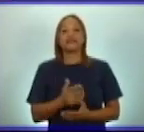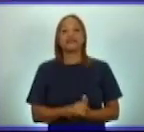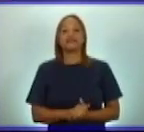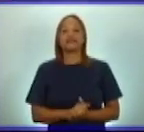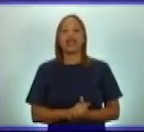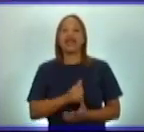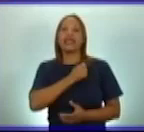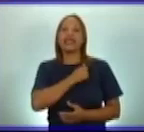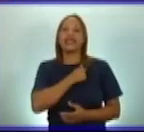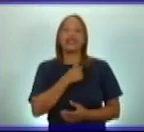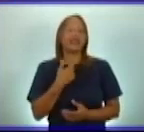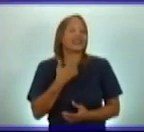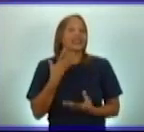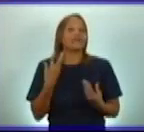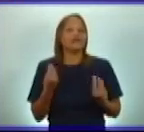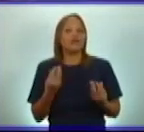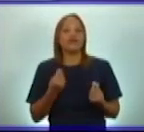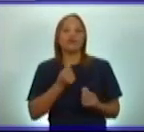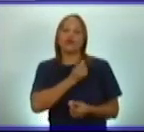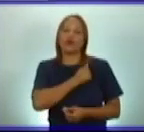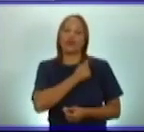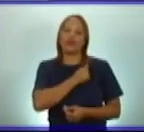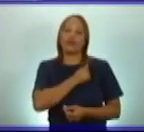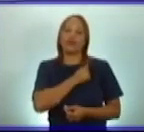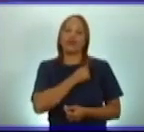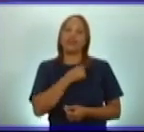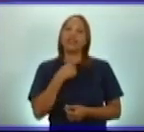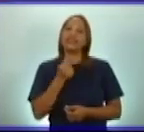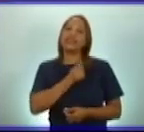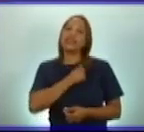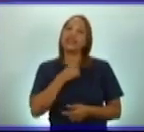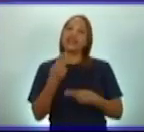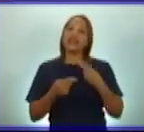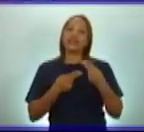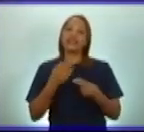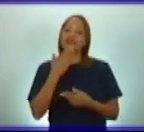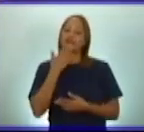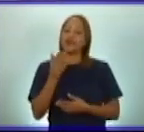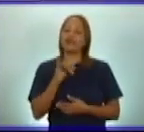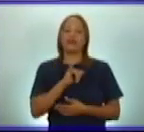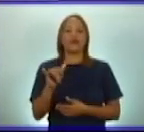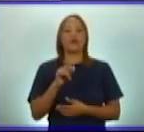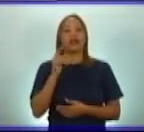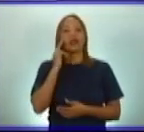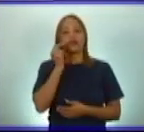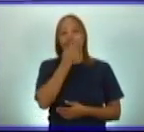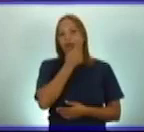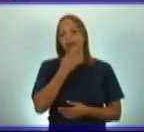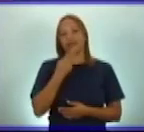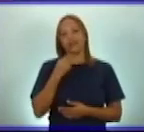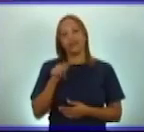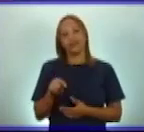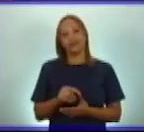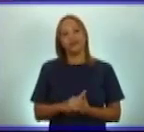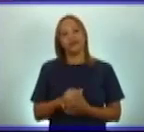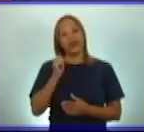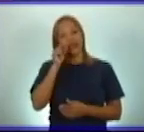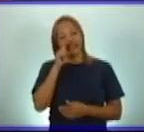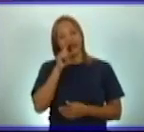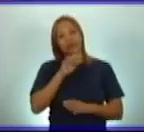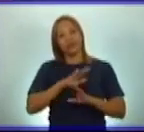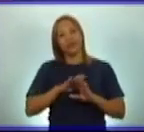los quiso y quieran ser tan buenos como él. Cuando culminen